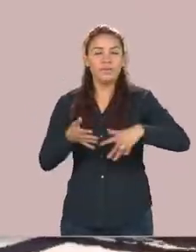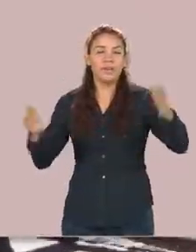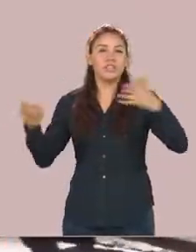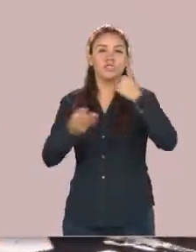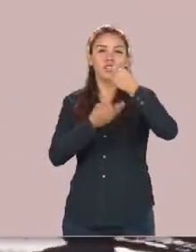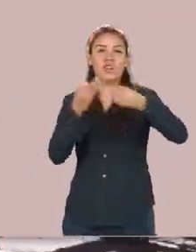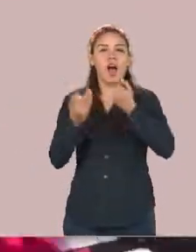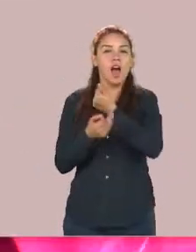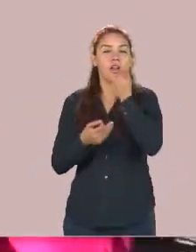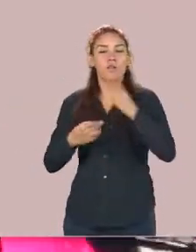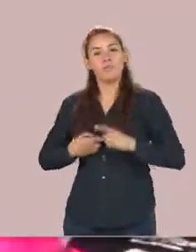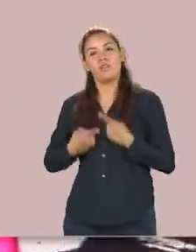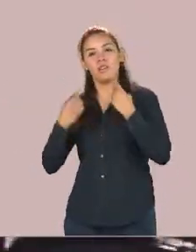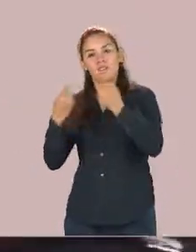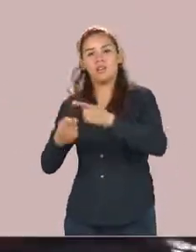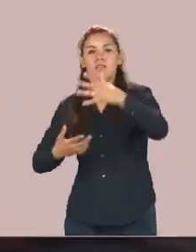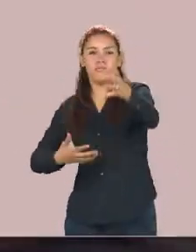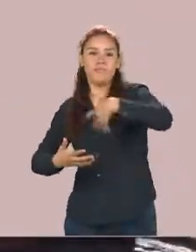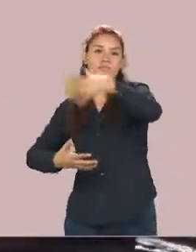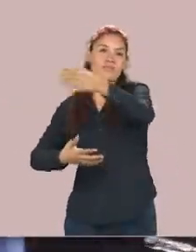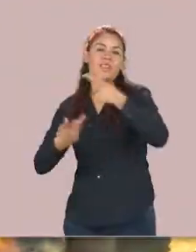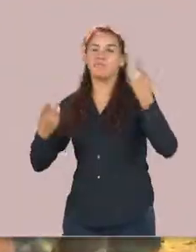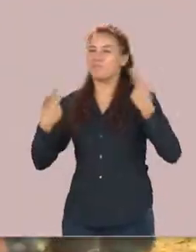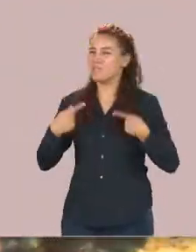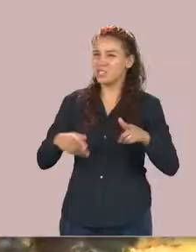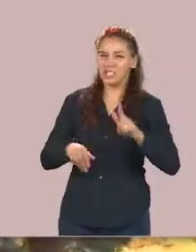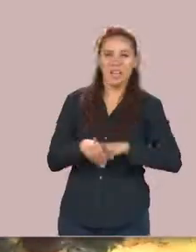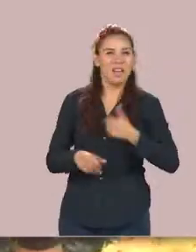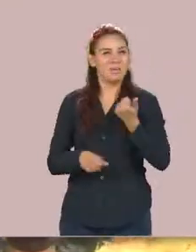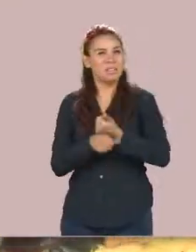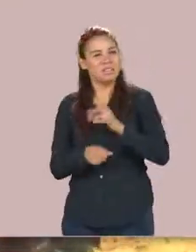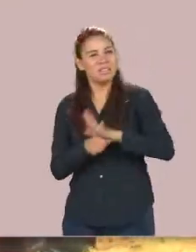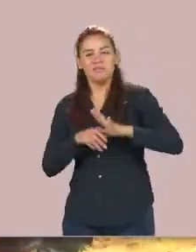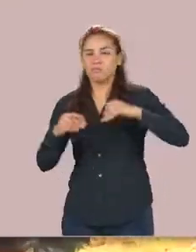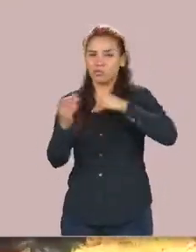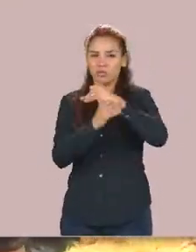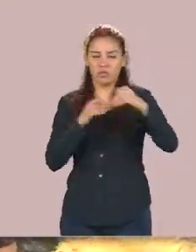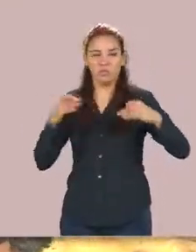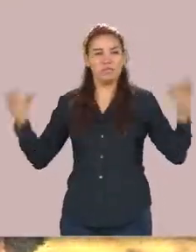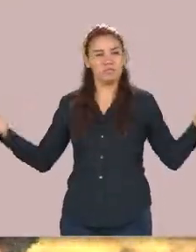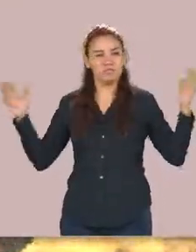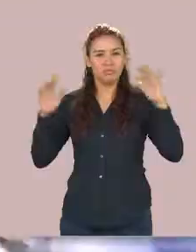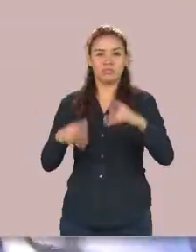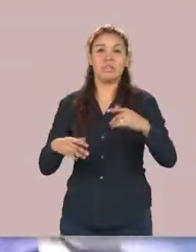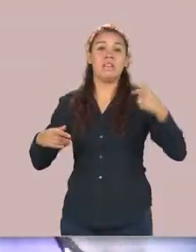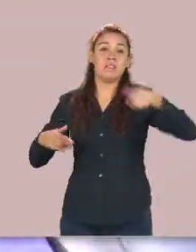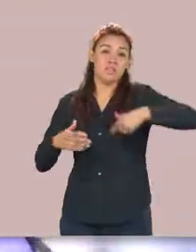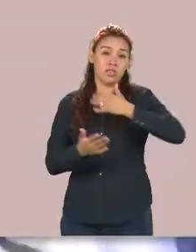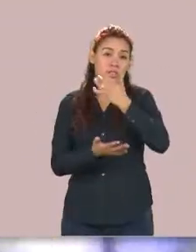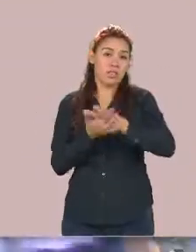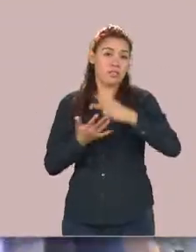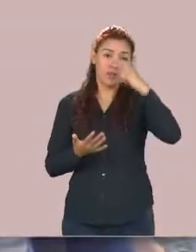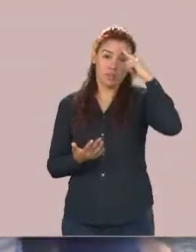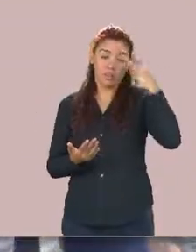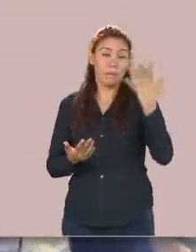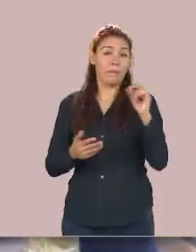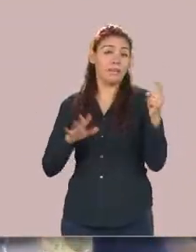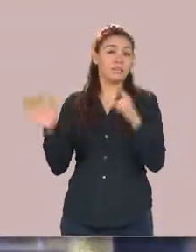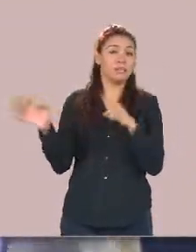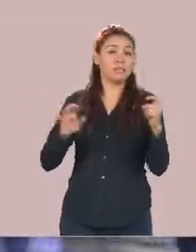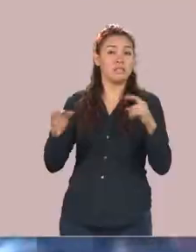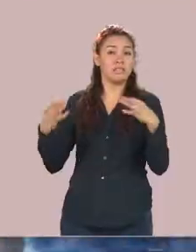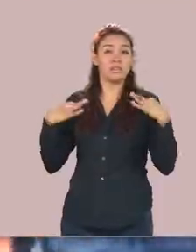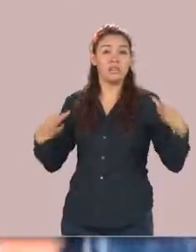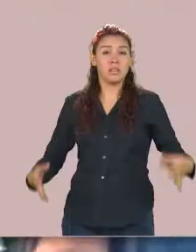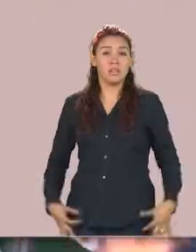profesores, personal administrativo y directivos. En Ciudad Victoria se han entregado alrededor de 600 piezas de ropa invernal y 400